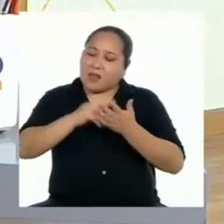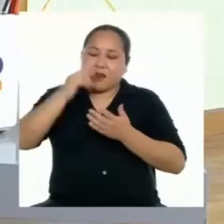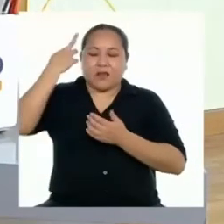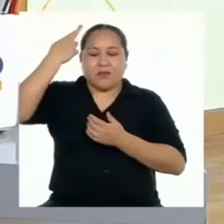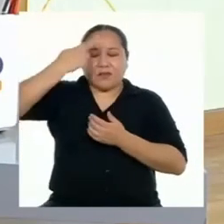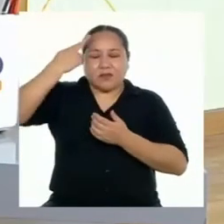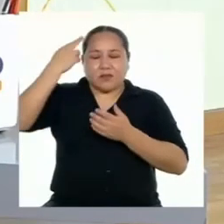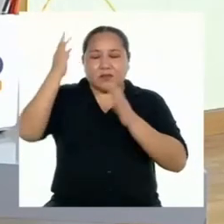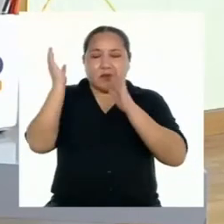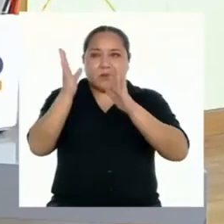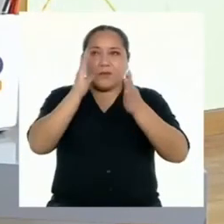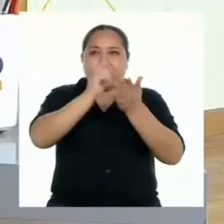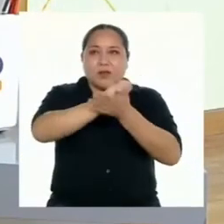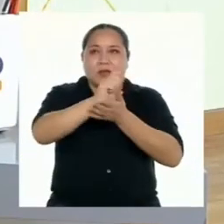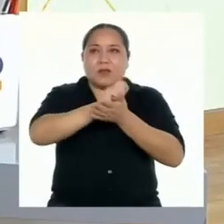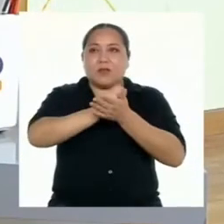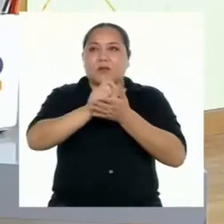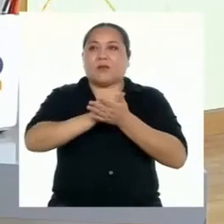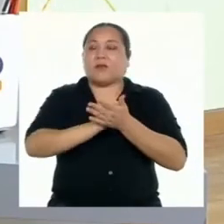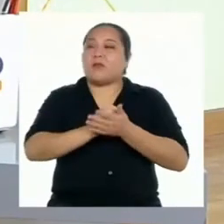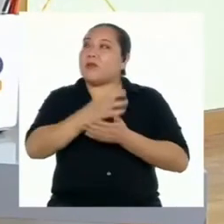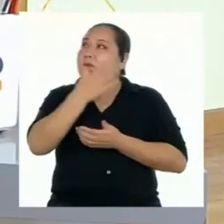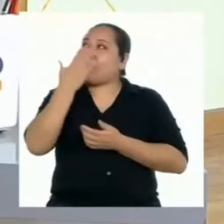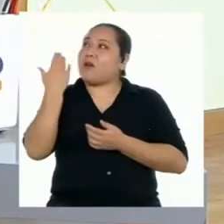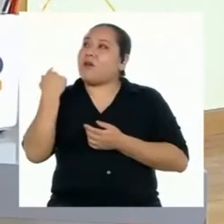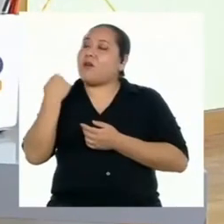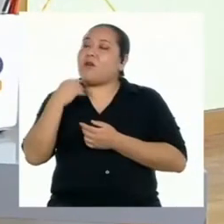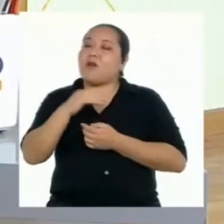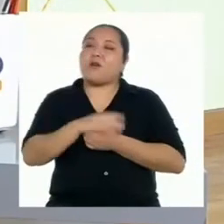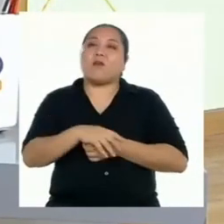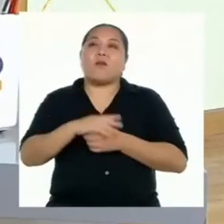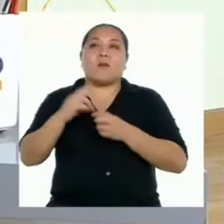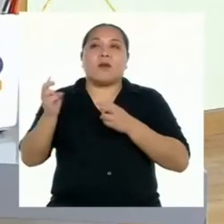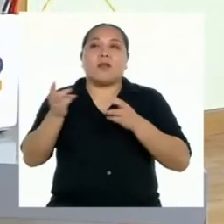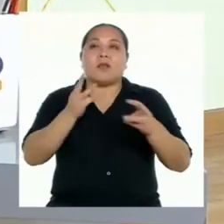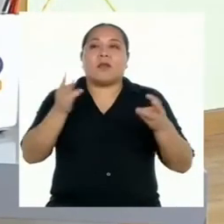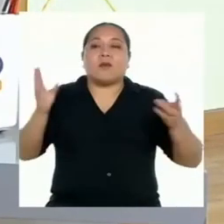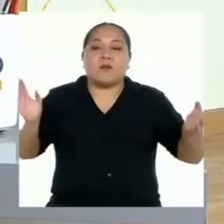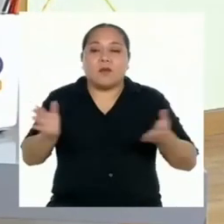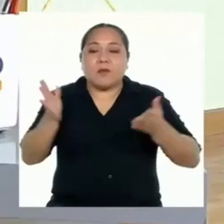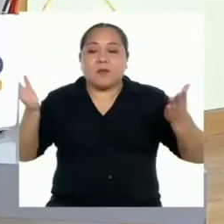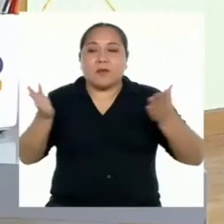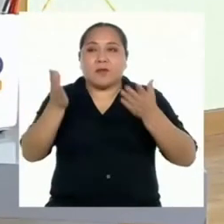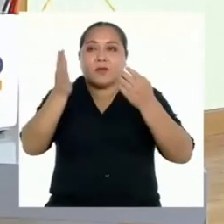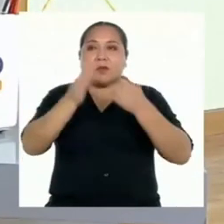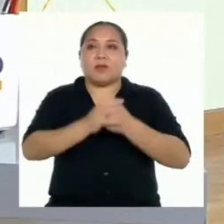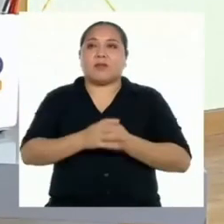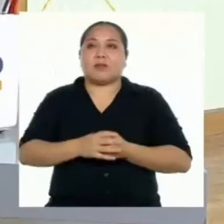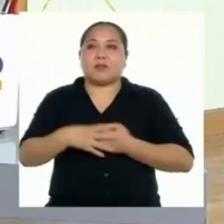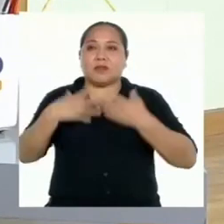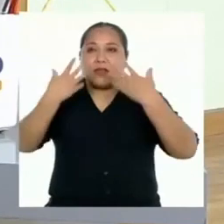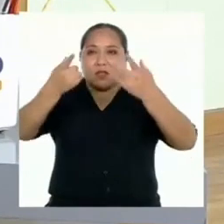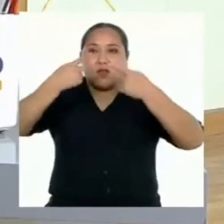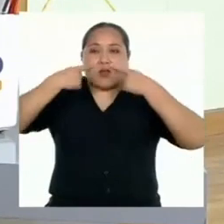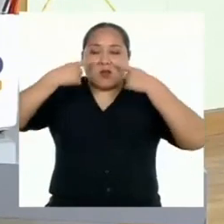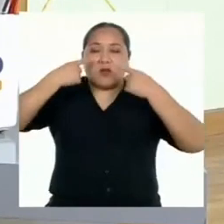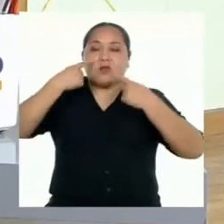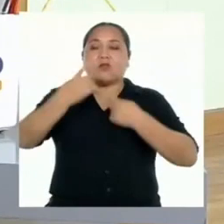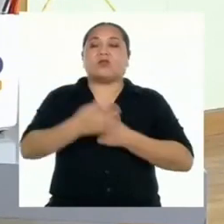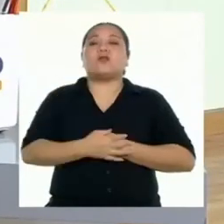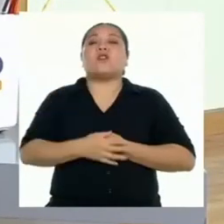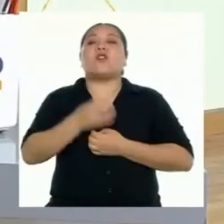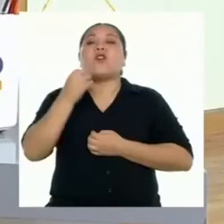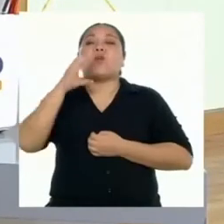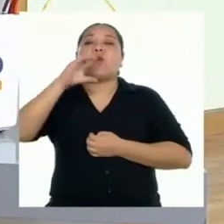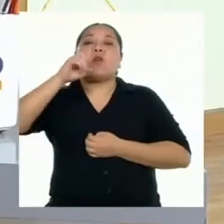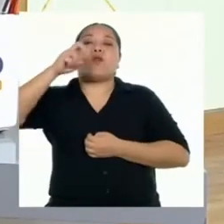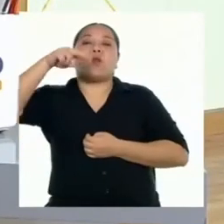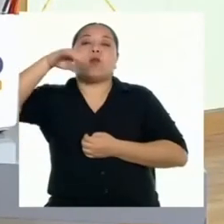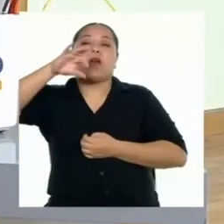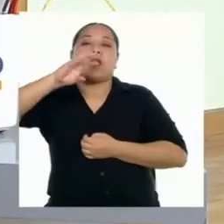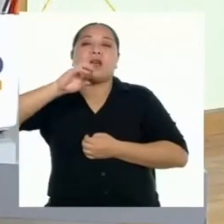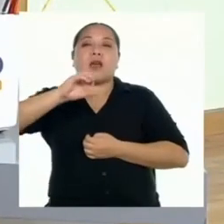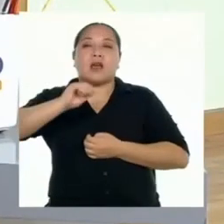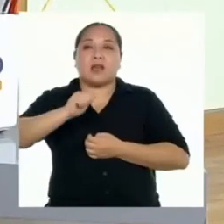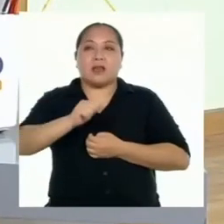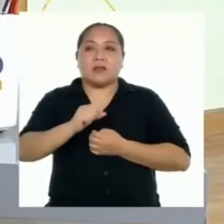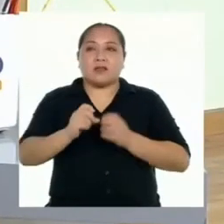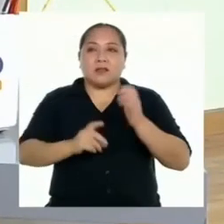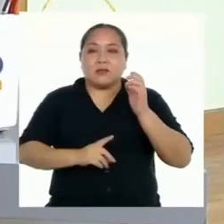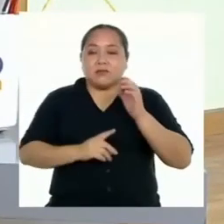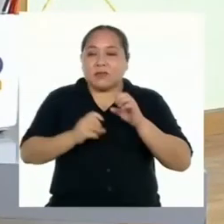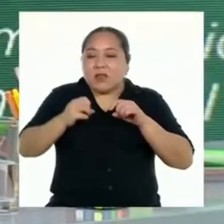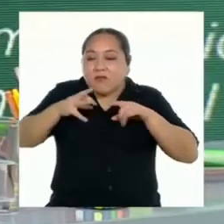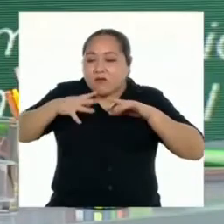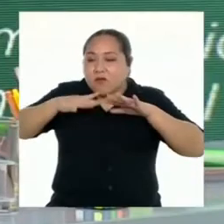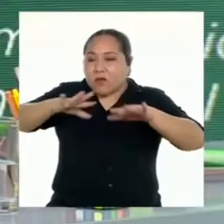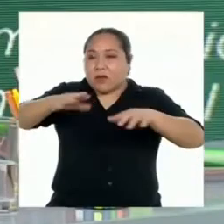elaborar mi díptico, creo que la mejor manera de promover la participación de la población es dando a conocer cómo las cuencas tienen una gran influencia en nuestras